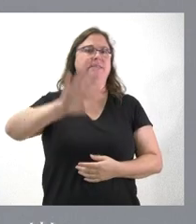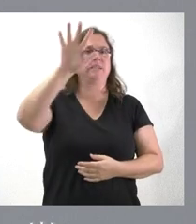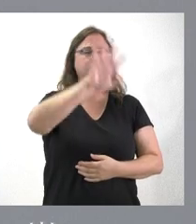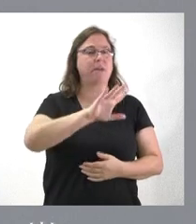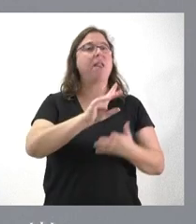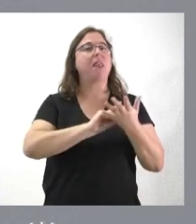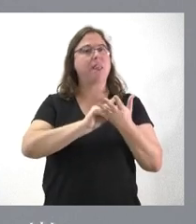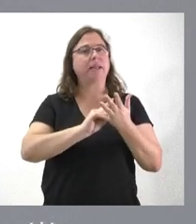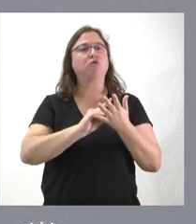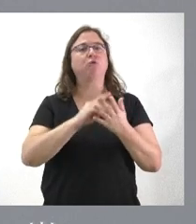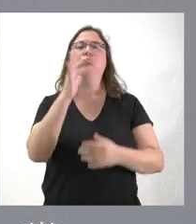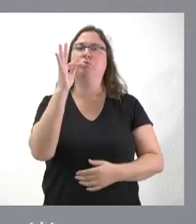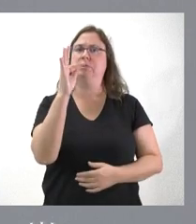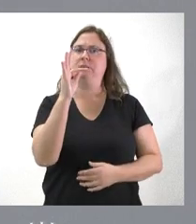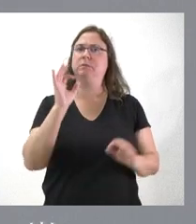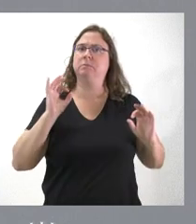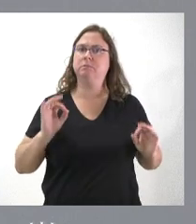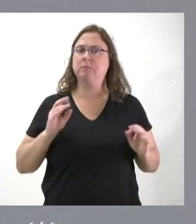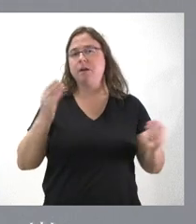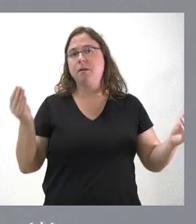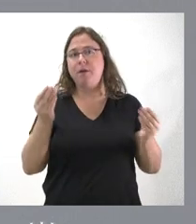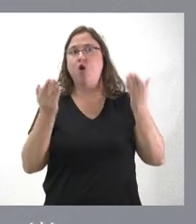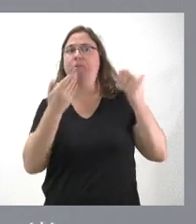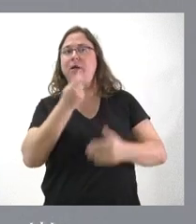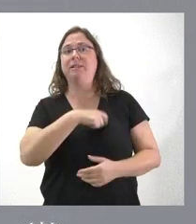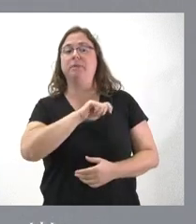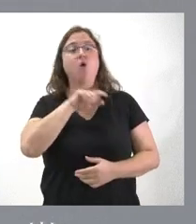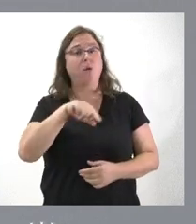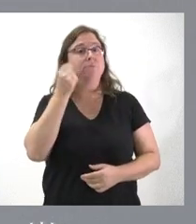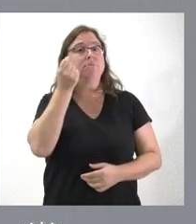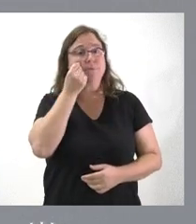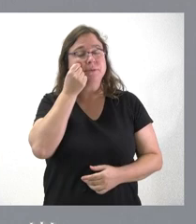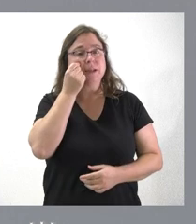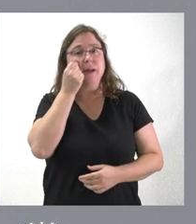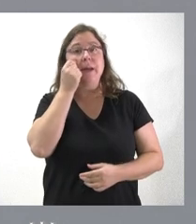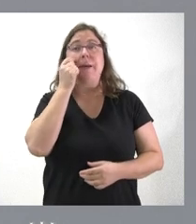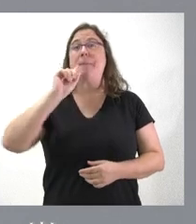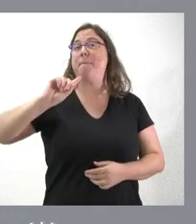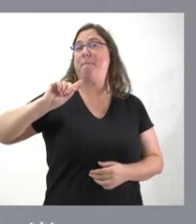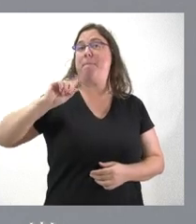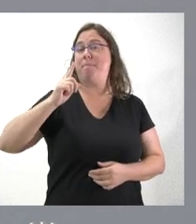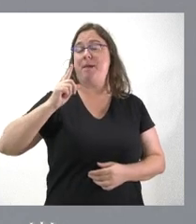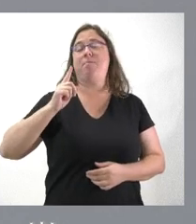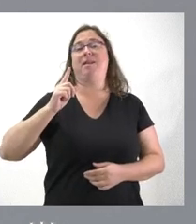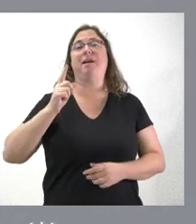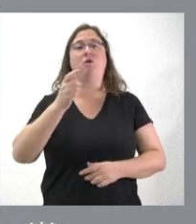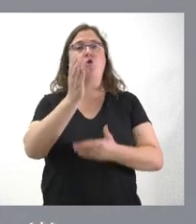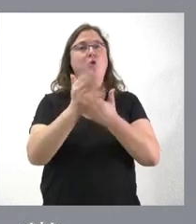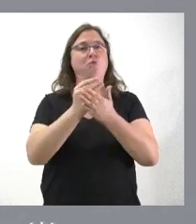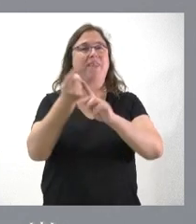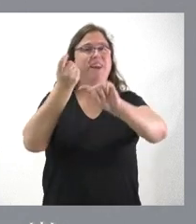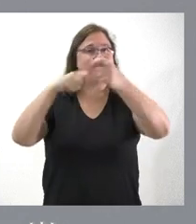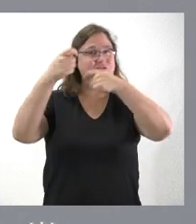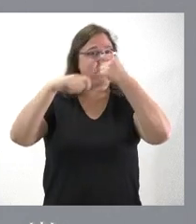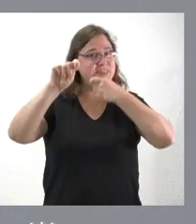datos positivos a reflejar, mejores que el contexto de España. Se han conocido hoy la primera comunidad autónoma en crecimiento de exportaciones es Castilla y León.